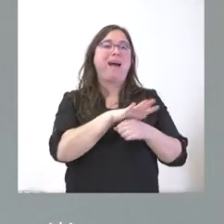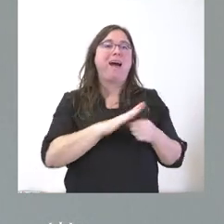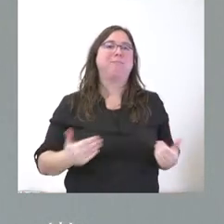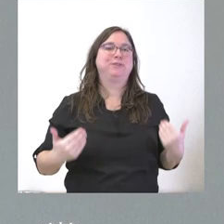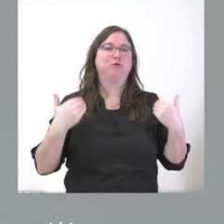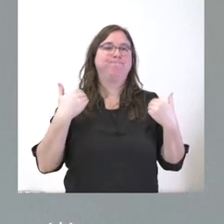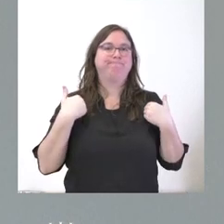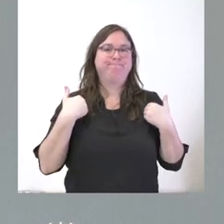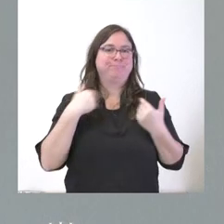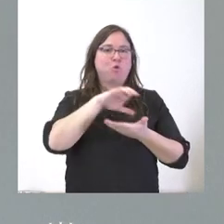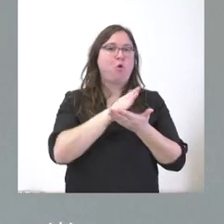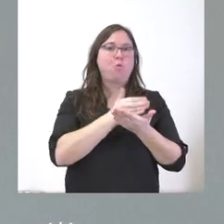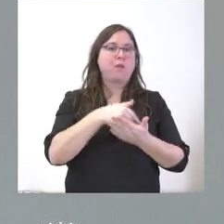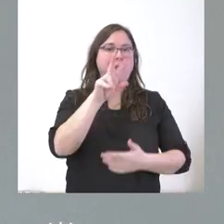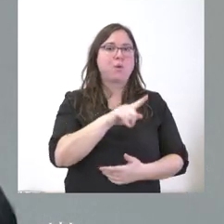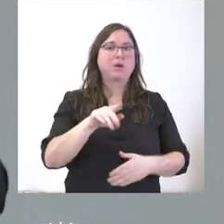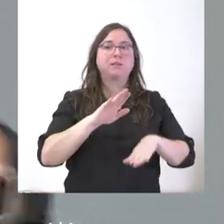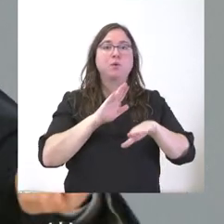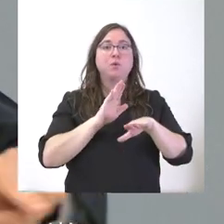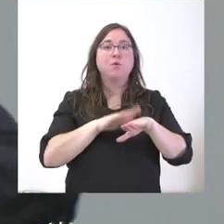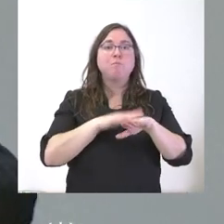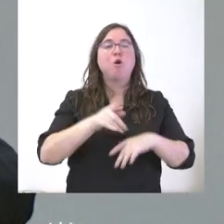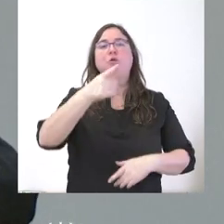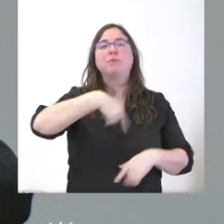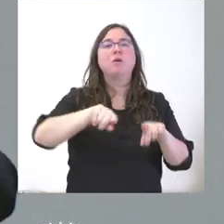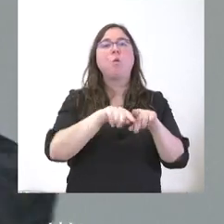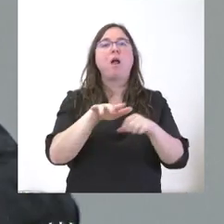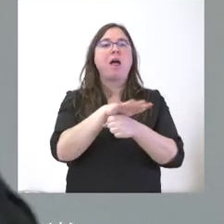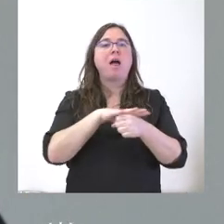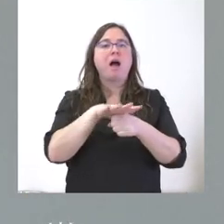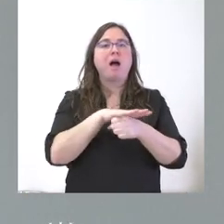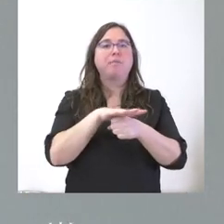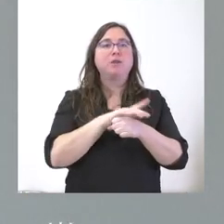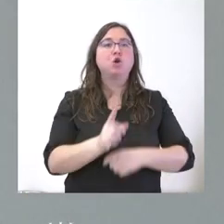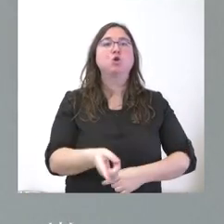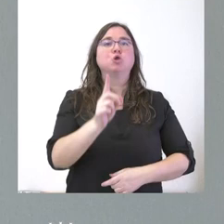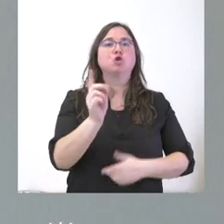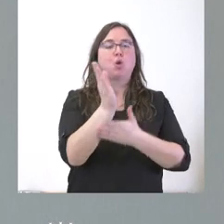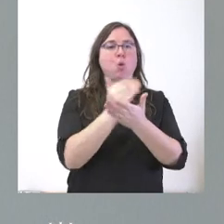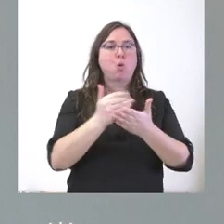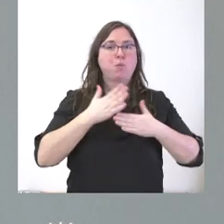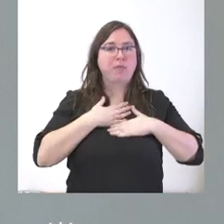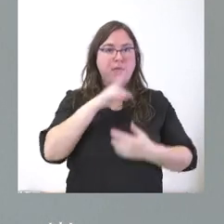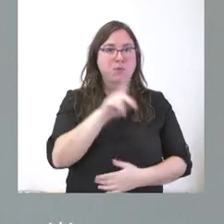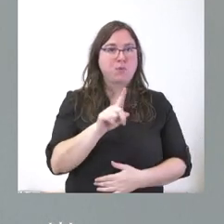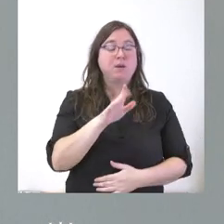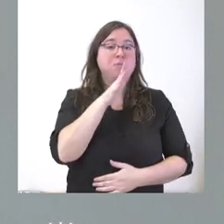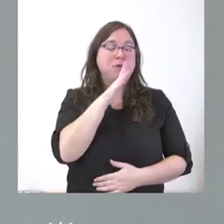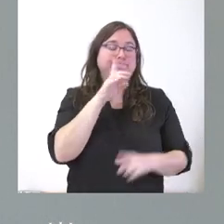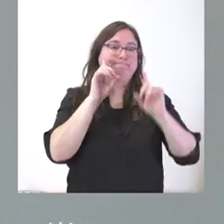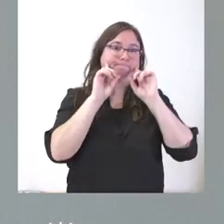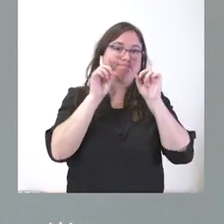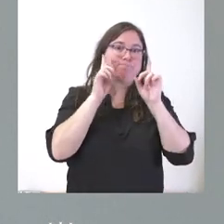de regulación de la comunidad autónoma, porque no es un ámbito que se suscriba únicamente al territorio de nuestra comunidad autónoma. Aunque, hipotéticamente,